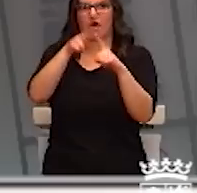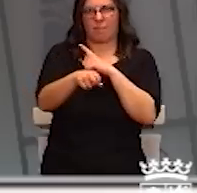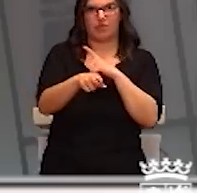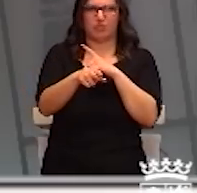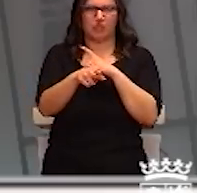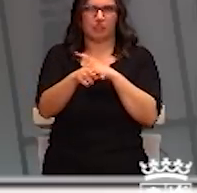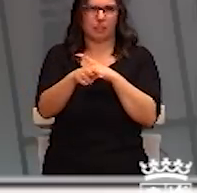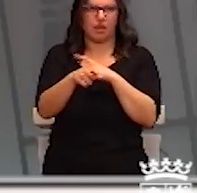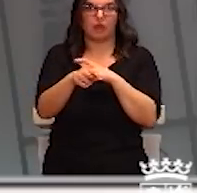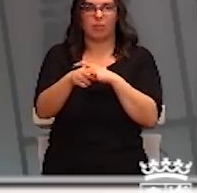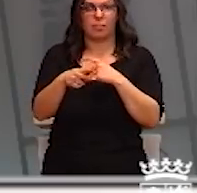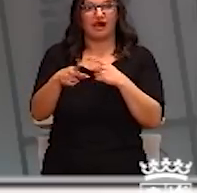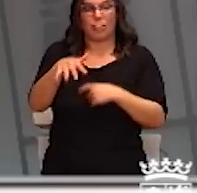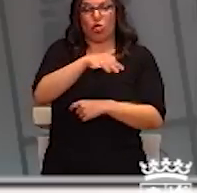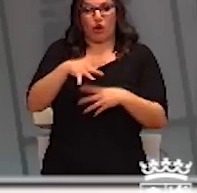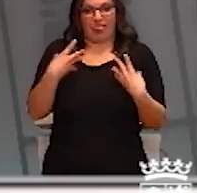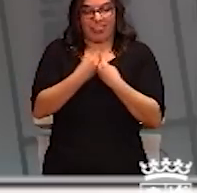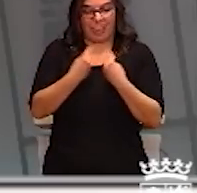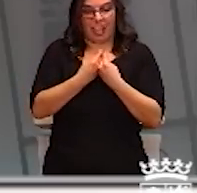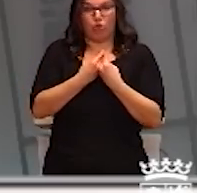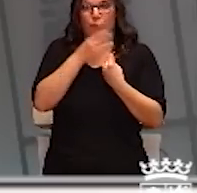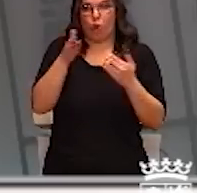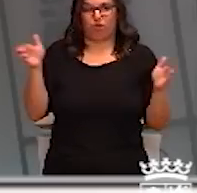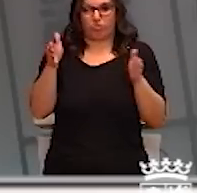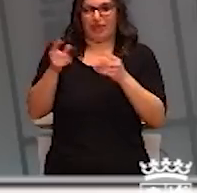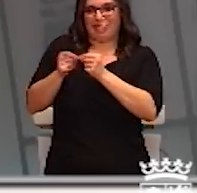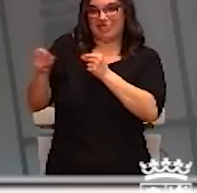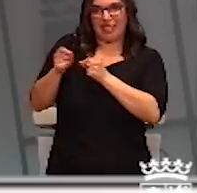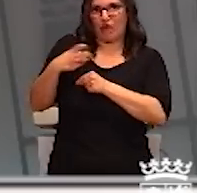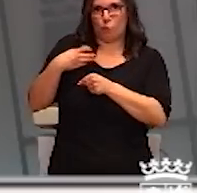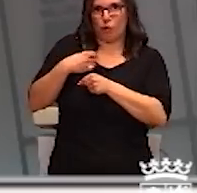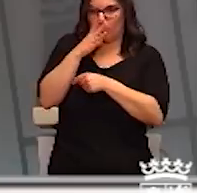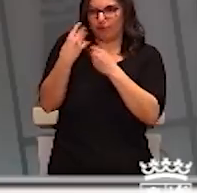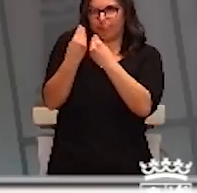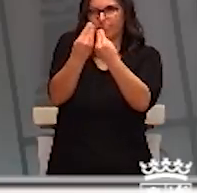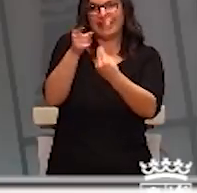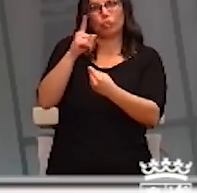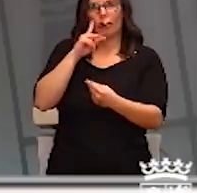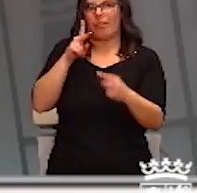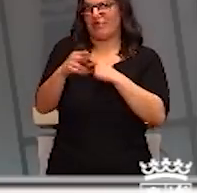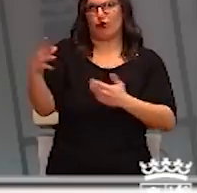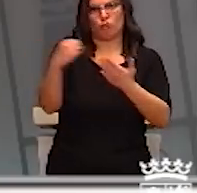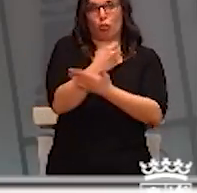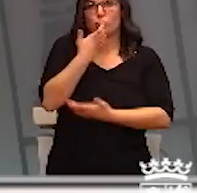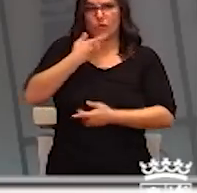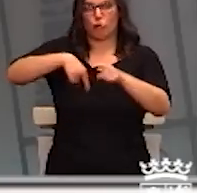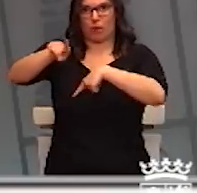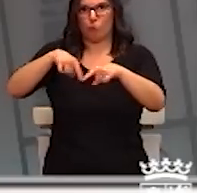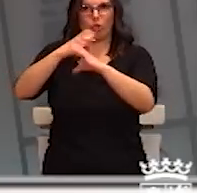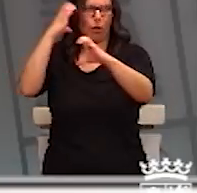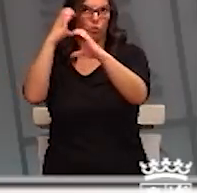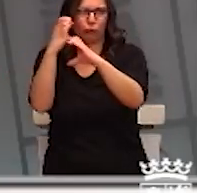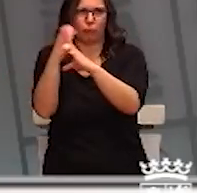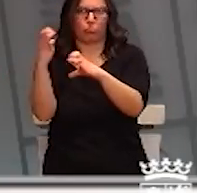locales cerrados donde no se guarda la distancia de seguridad y el transporte es uno de ellos y es además el que más